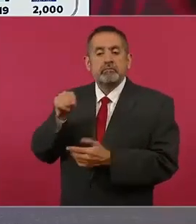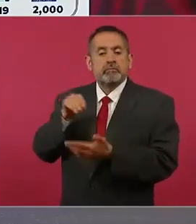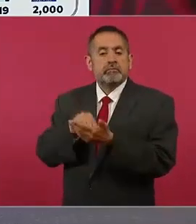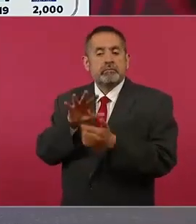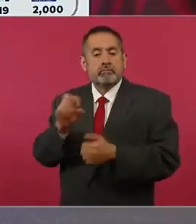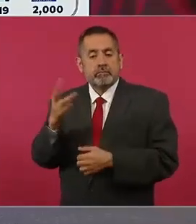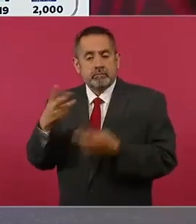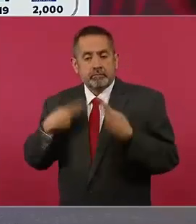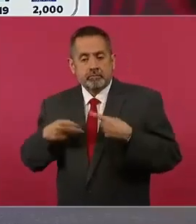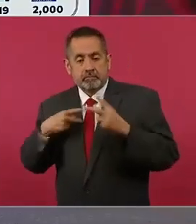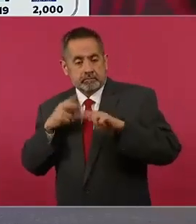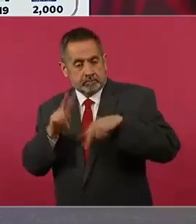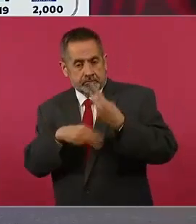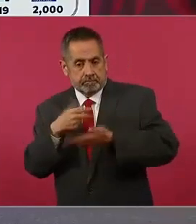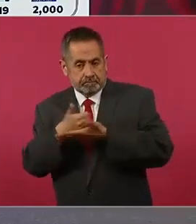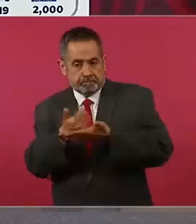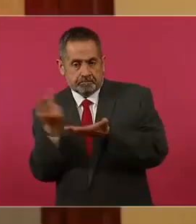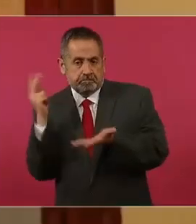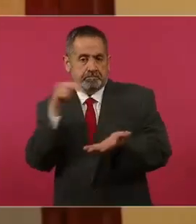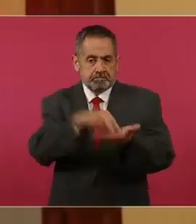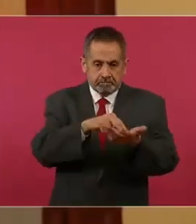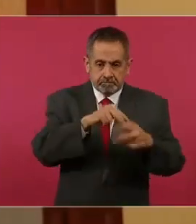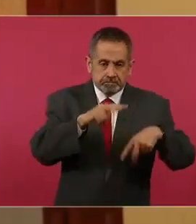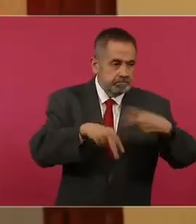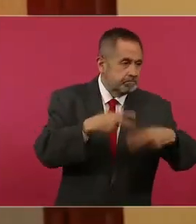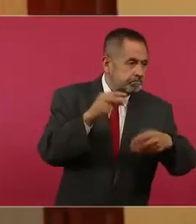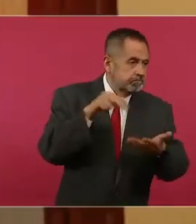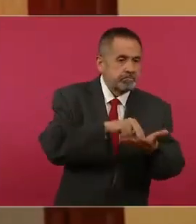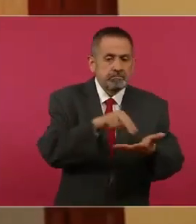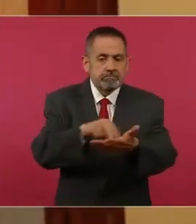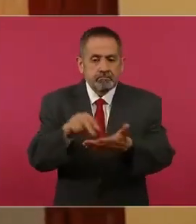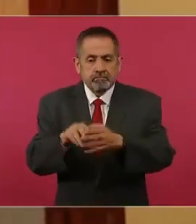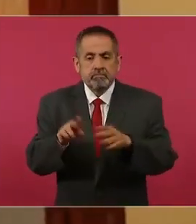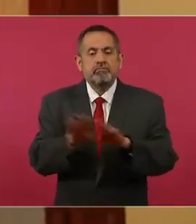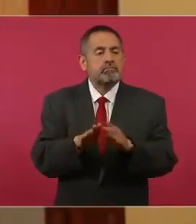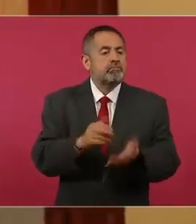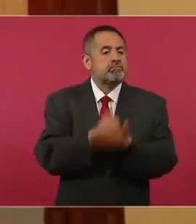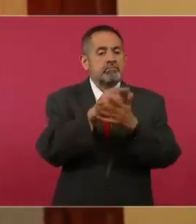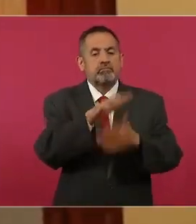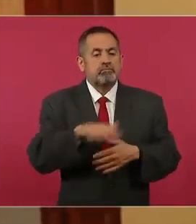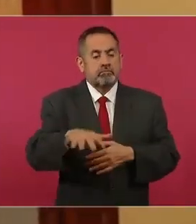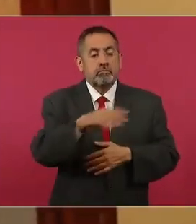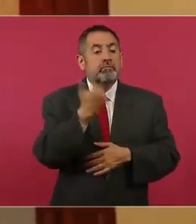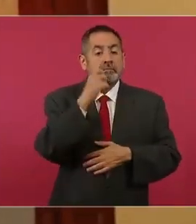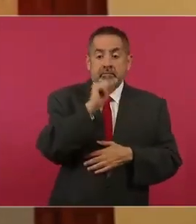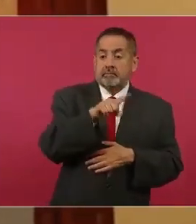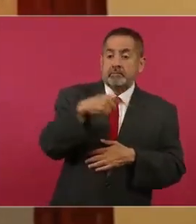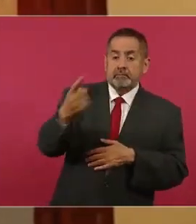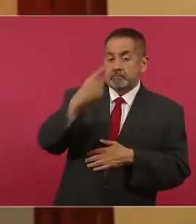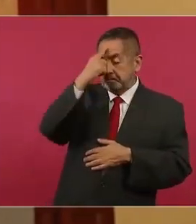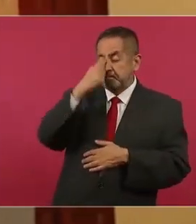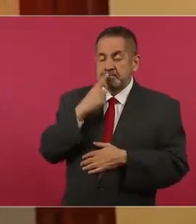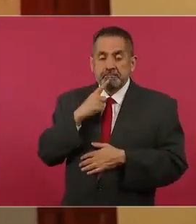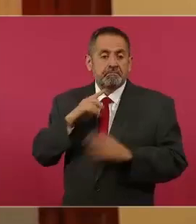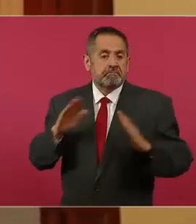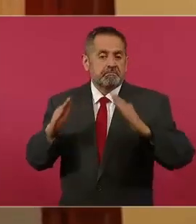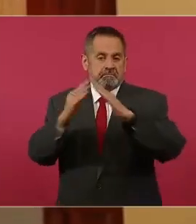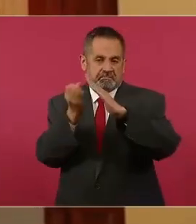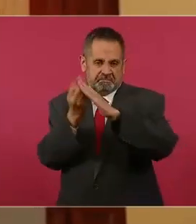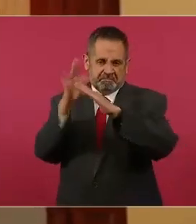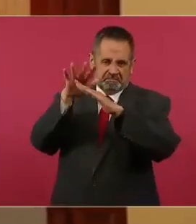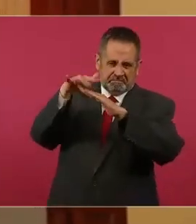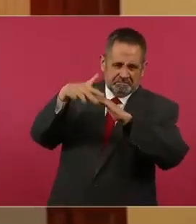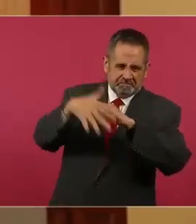elementos, atendiendo lo que es la actividad volcánica que se presentó, limpieza de cenizas,